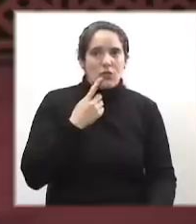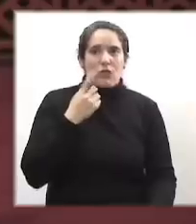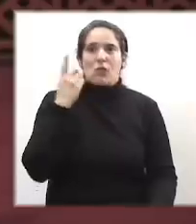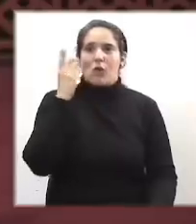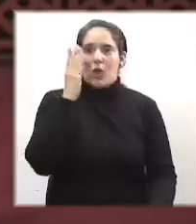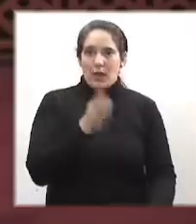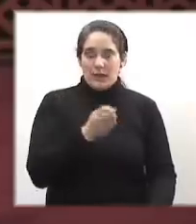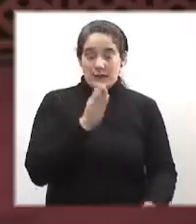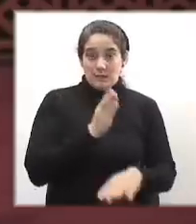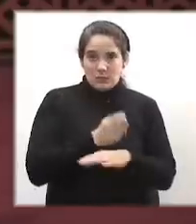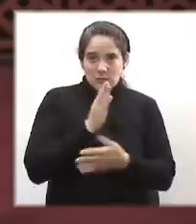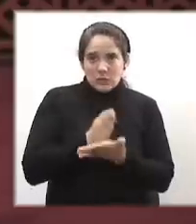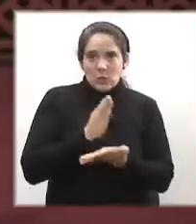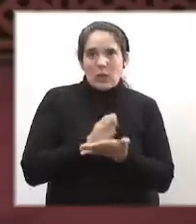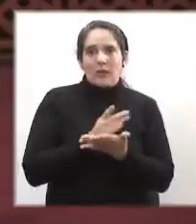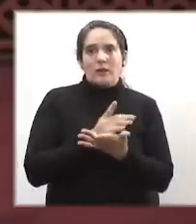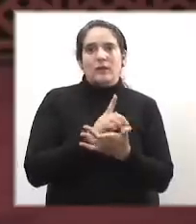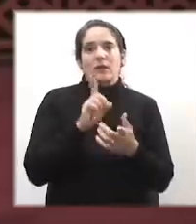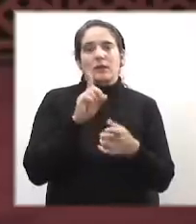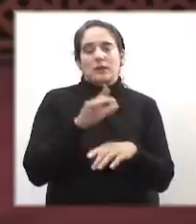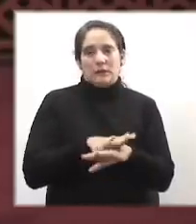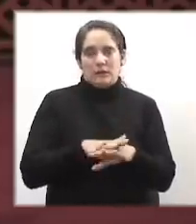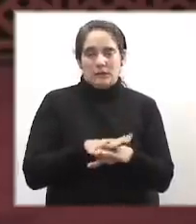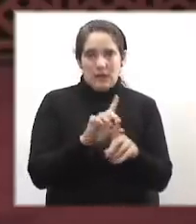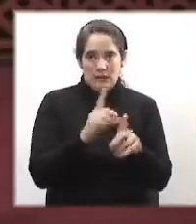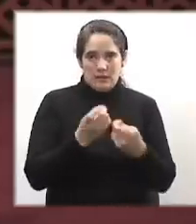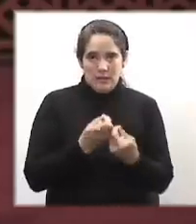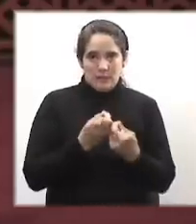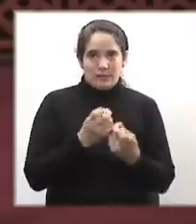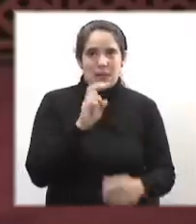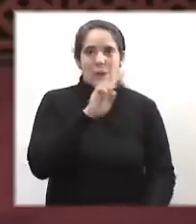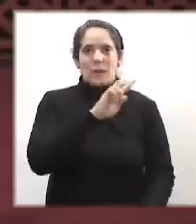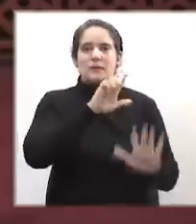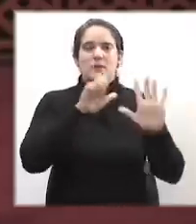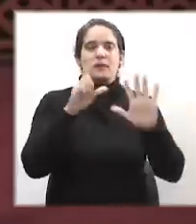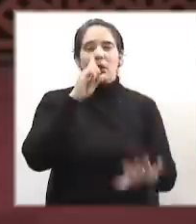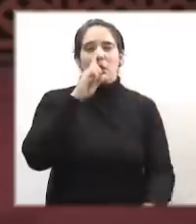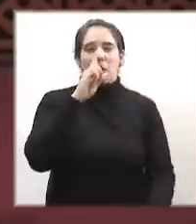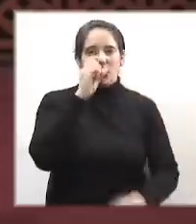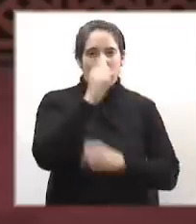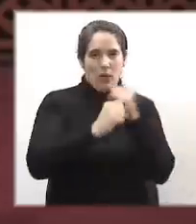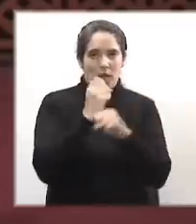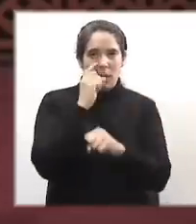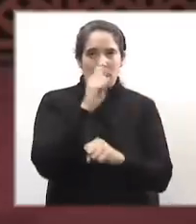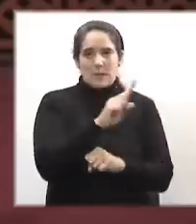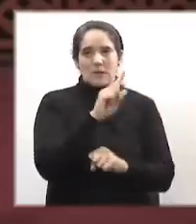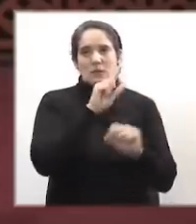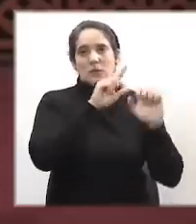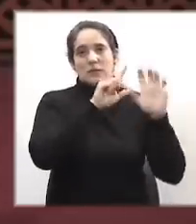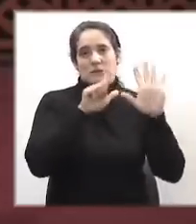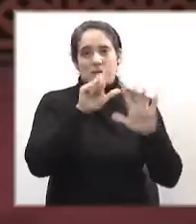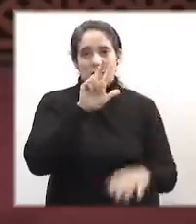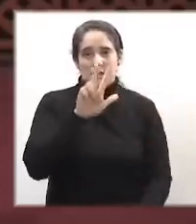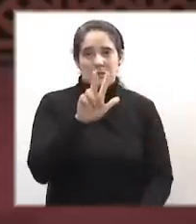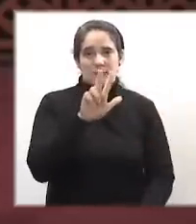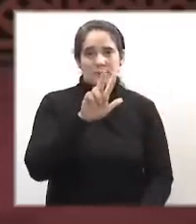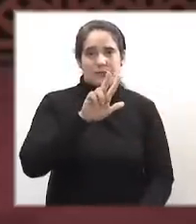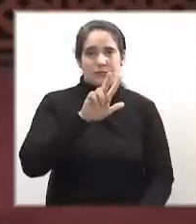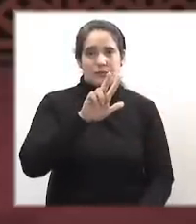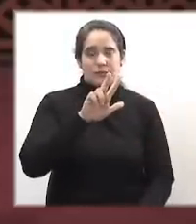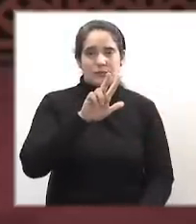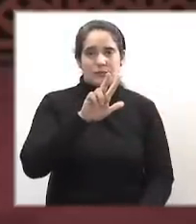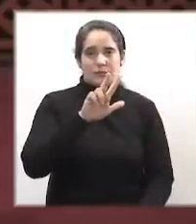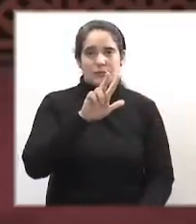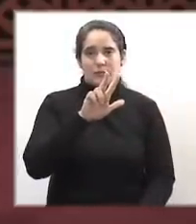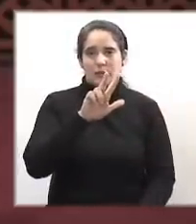que se merece. El 27 de junio de 1973, no